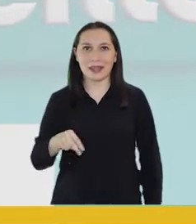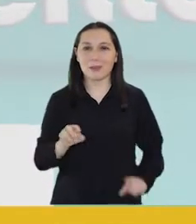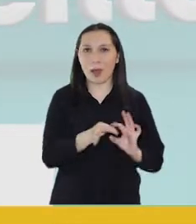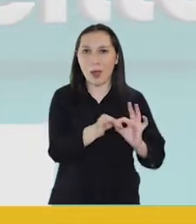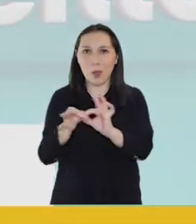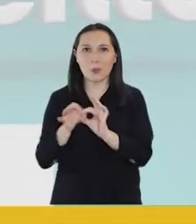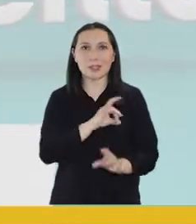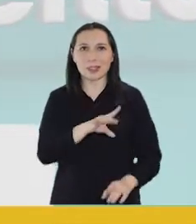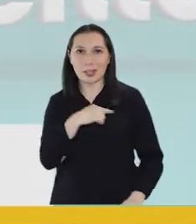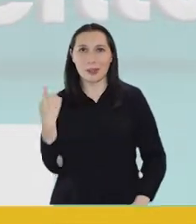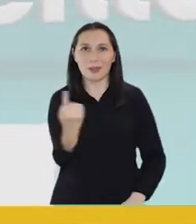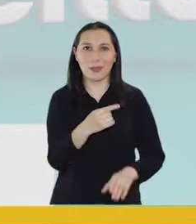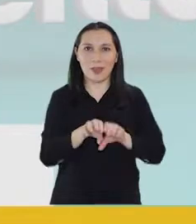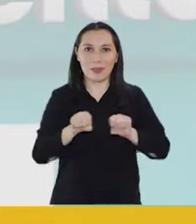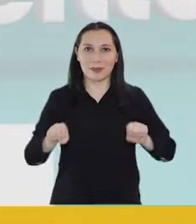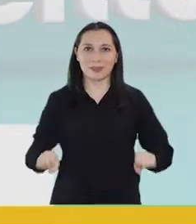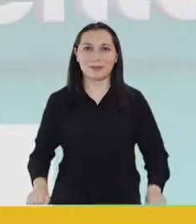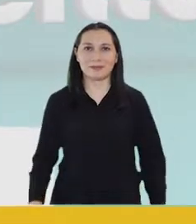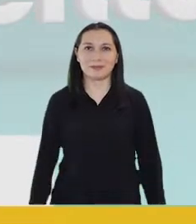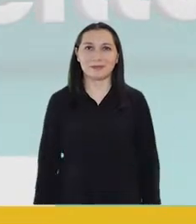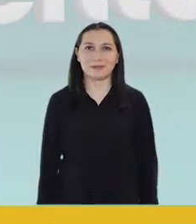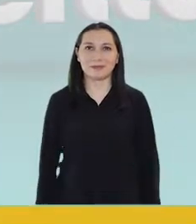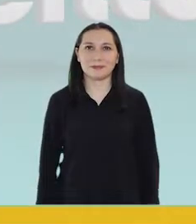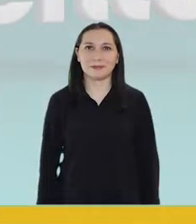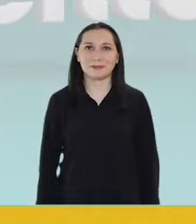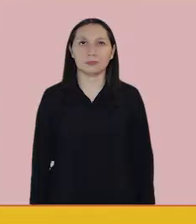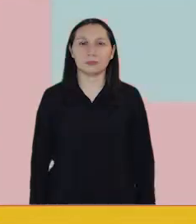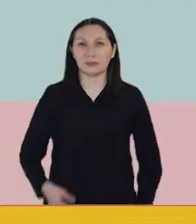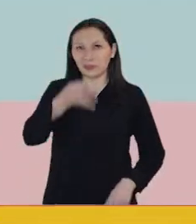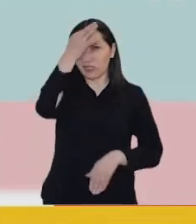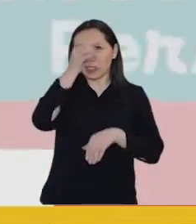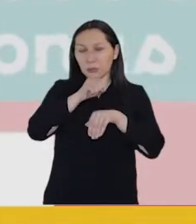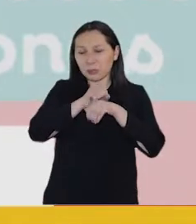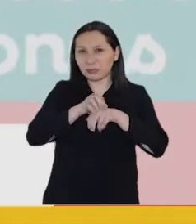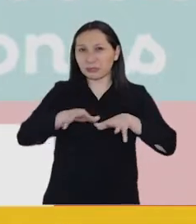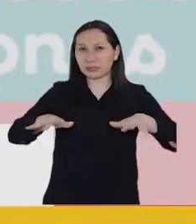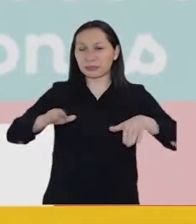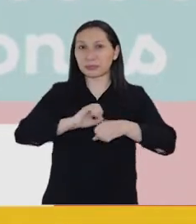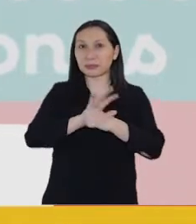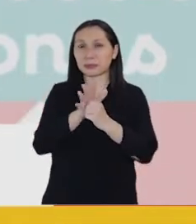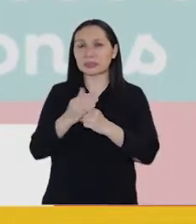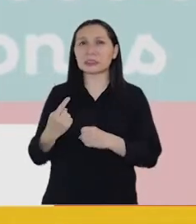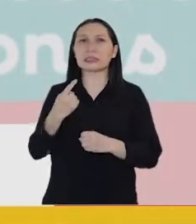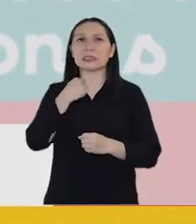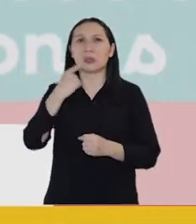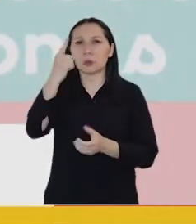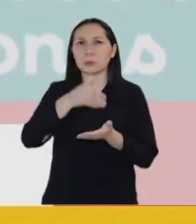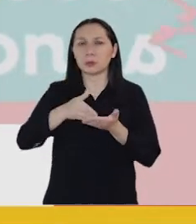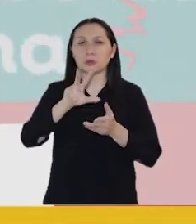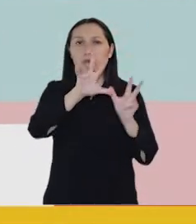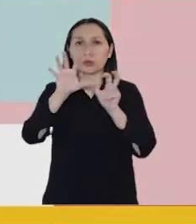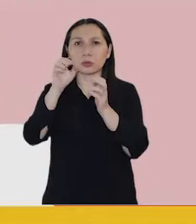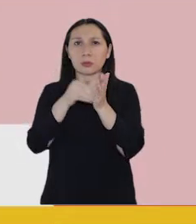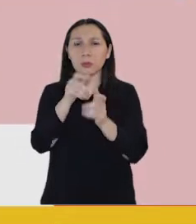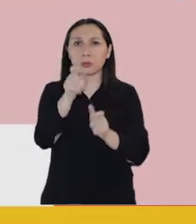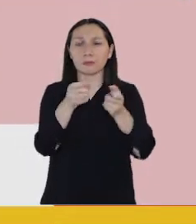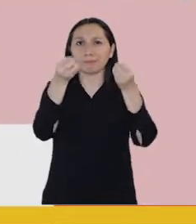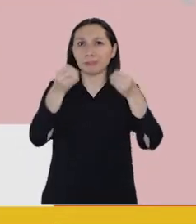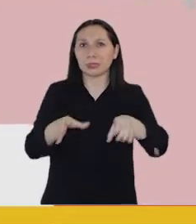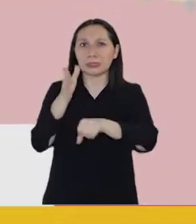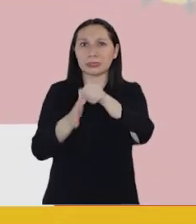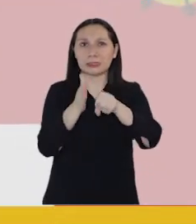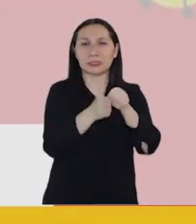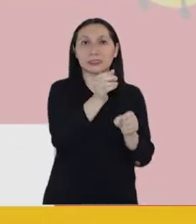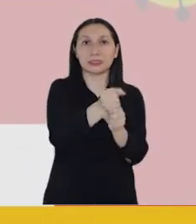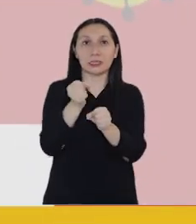Renovación Nacional. Para unir a Chile, estamos de acuerdo. La pandemia golpeó a 1.800.000 personas que